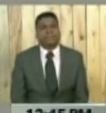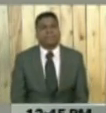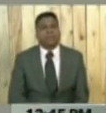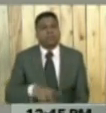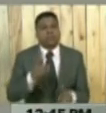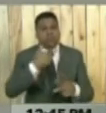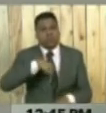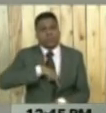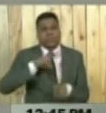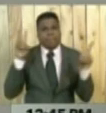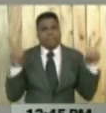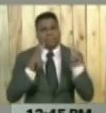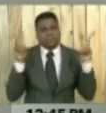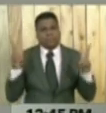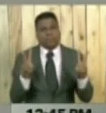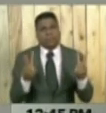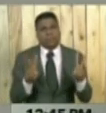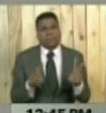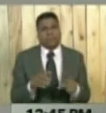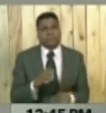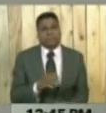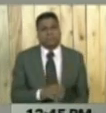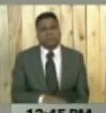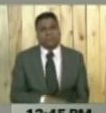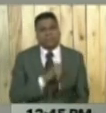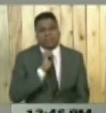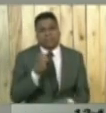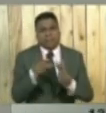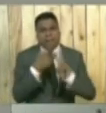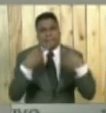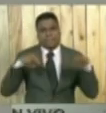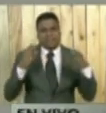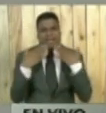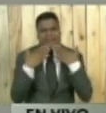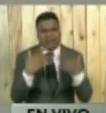victoria es y será siempre la paz. Muchas gracias y muy buenas tardes. Gracias. Gracias.